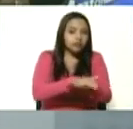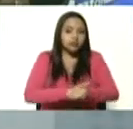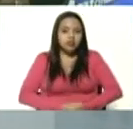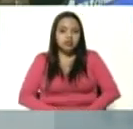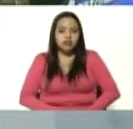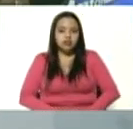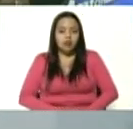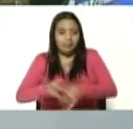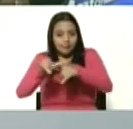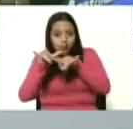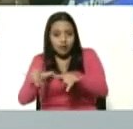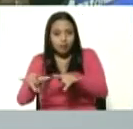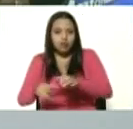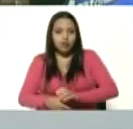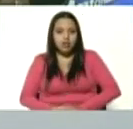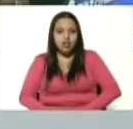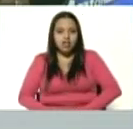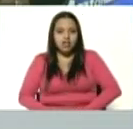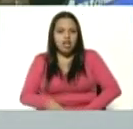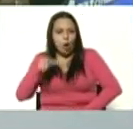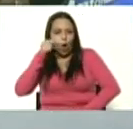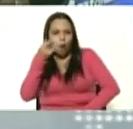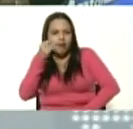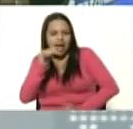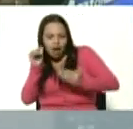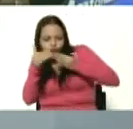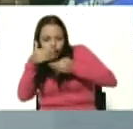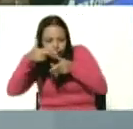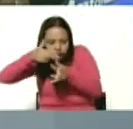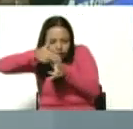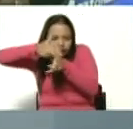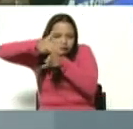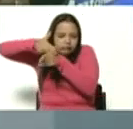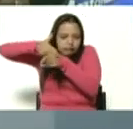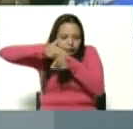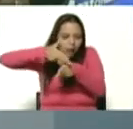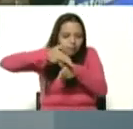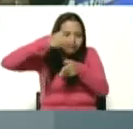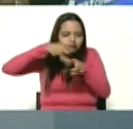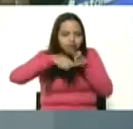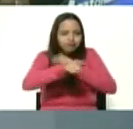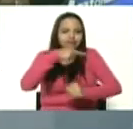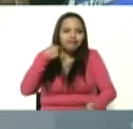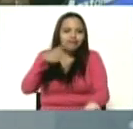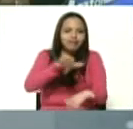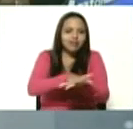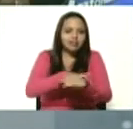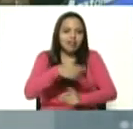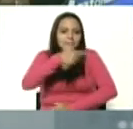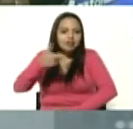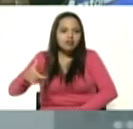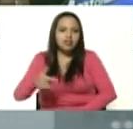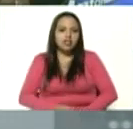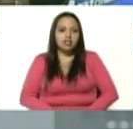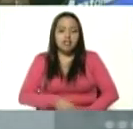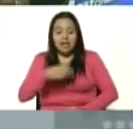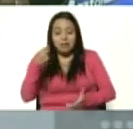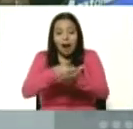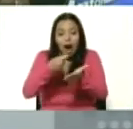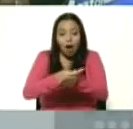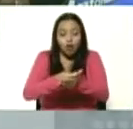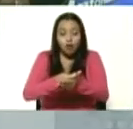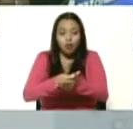fusiles de los francotiradores y de los asesinos golpistas de los mercenarios golpistas honor y gloria